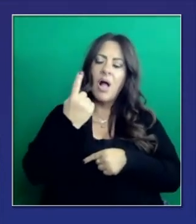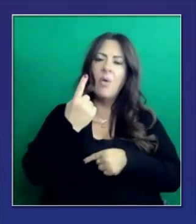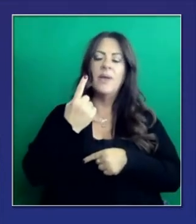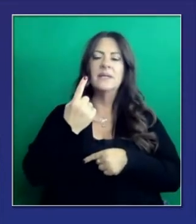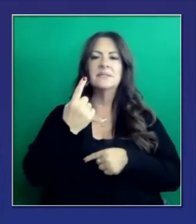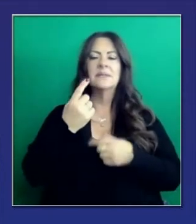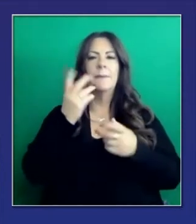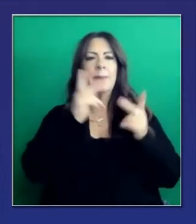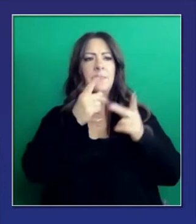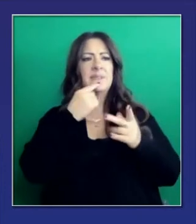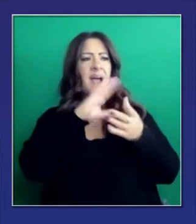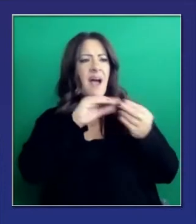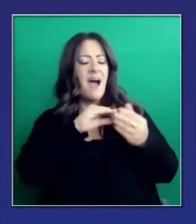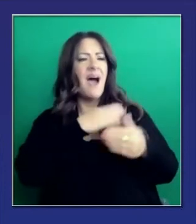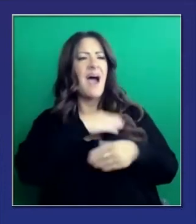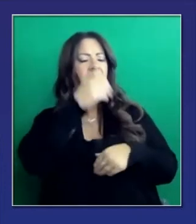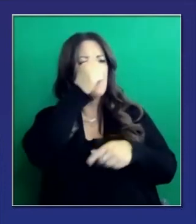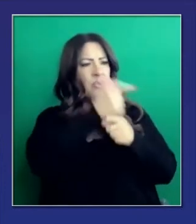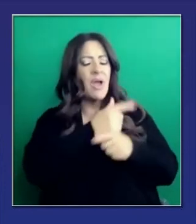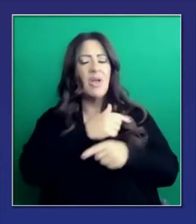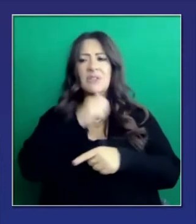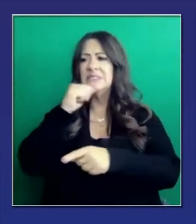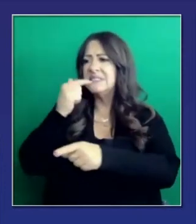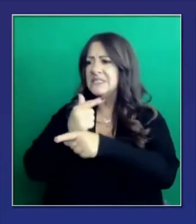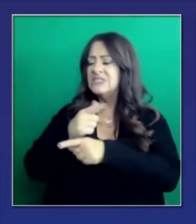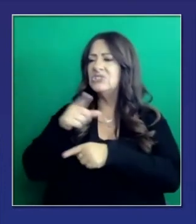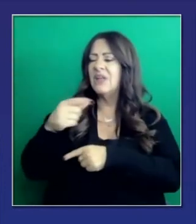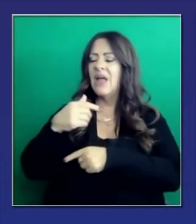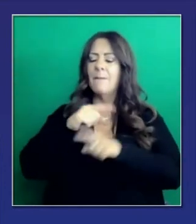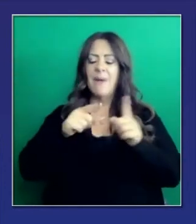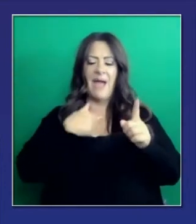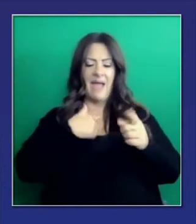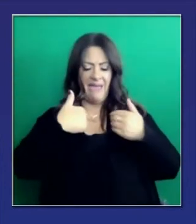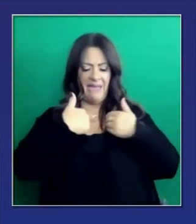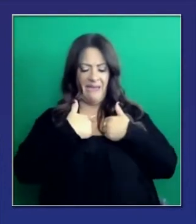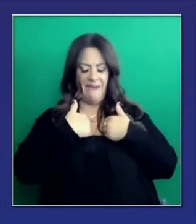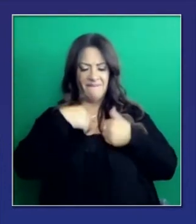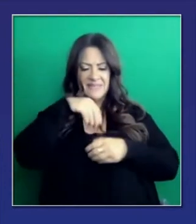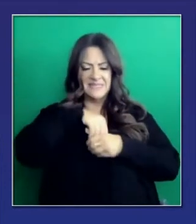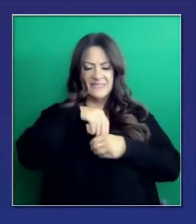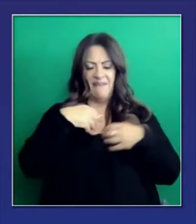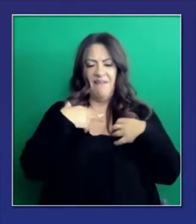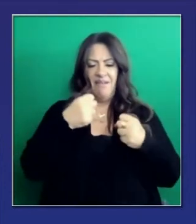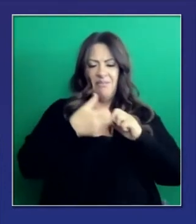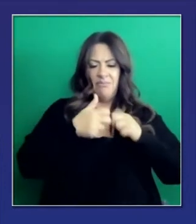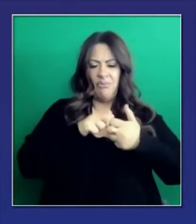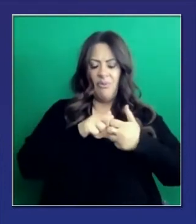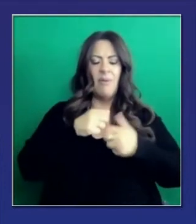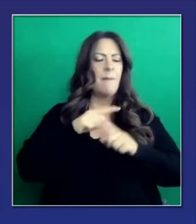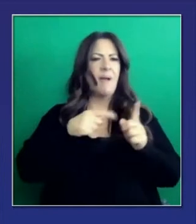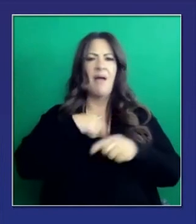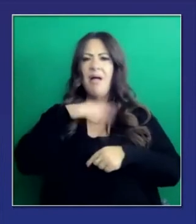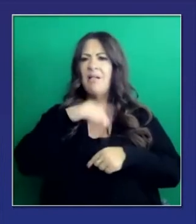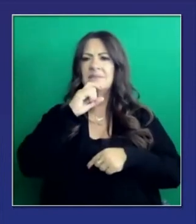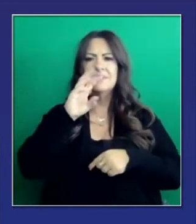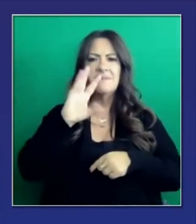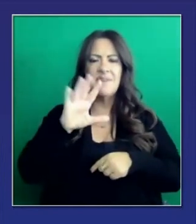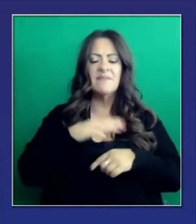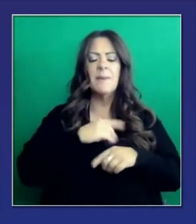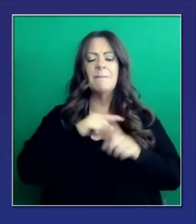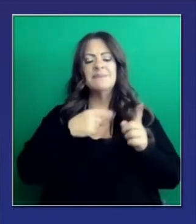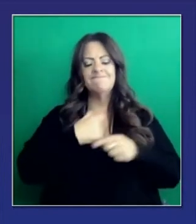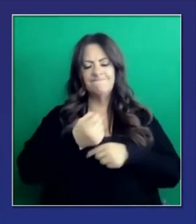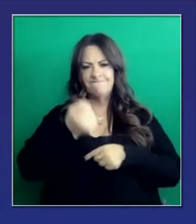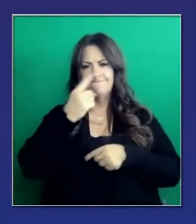hermanos, tengo hermanas, tengo gente con condiciones preexistentes, yo tengo 64, no 65. Todas estas preguntas que son apropiadas,